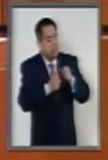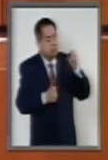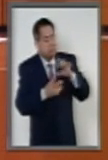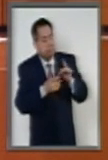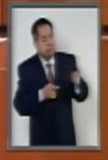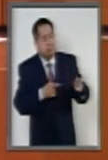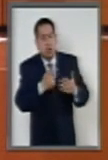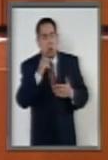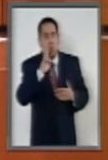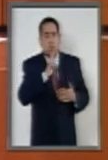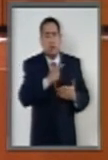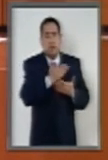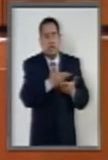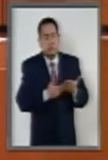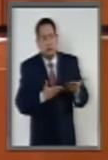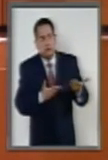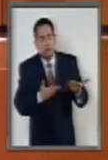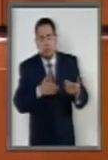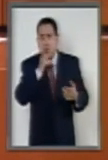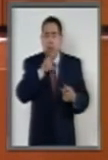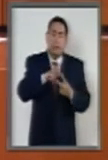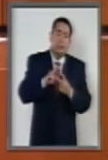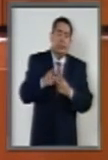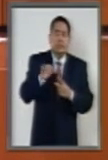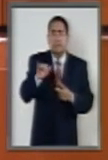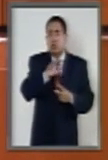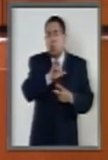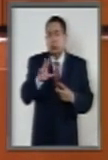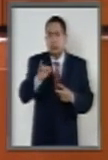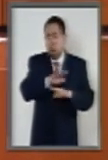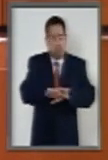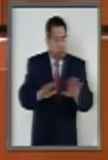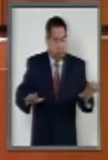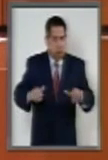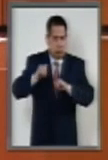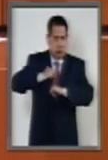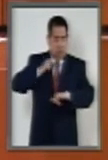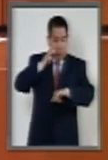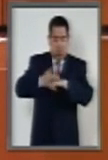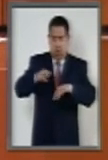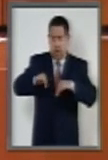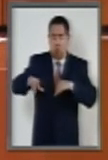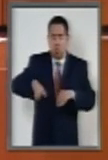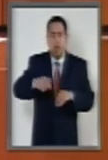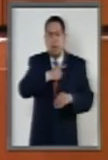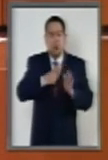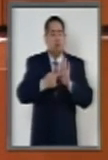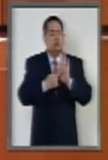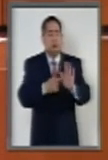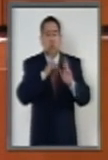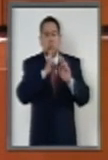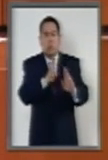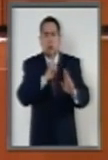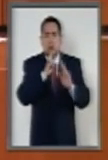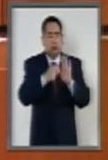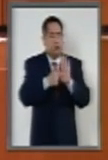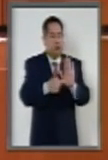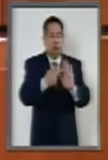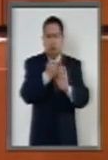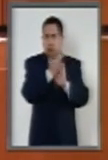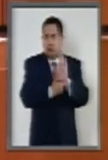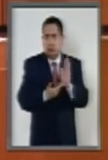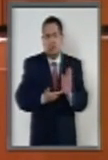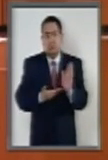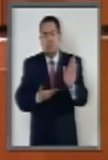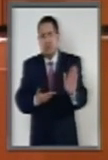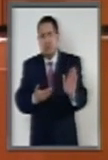rendición de cuentas no puede ser optativa en ningún cargo público y desde luego, mucho menos para